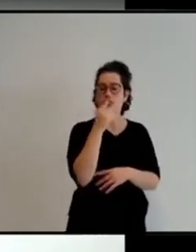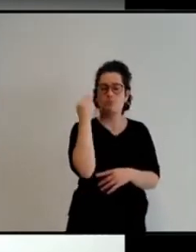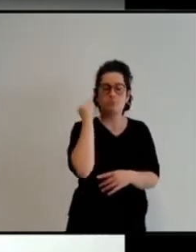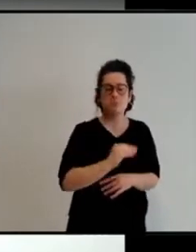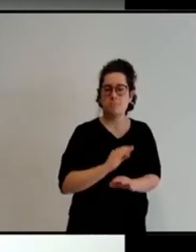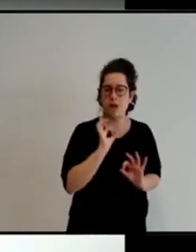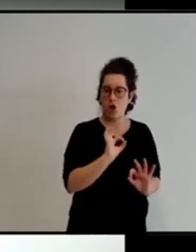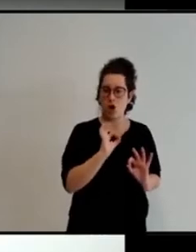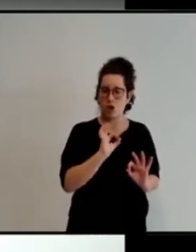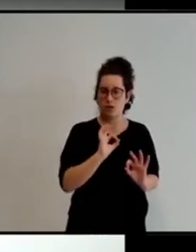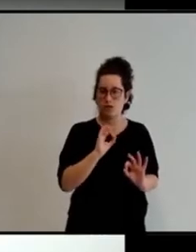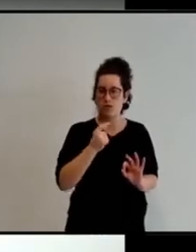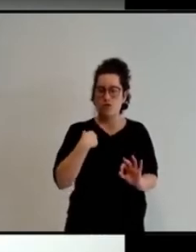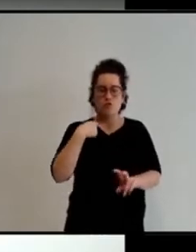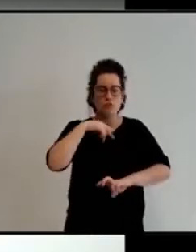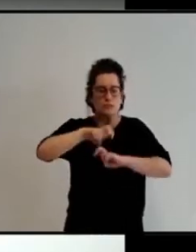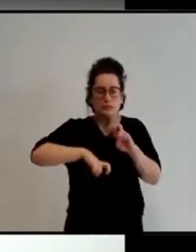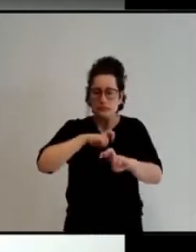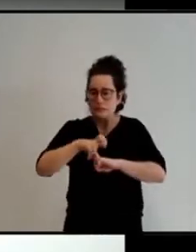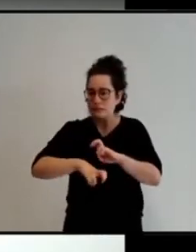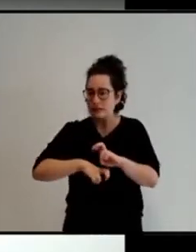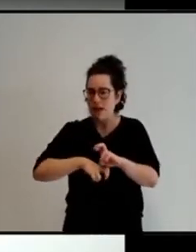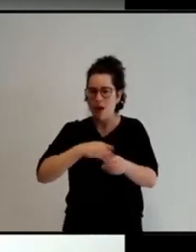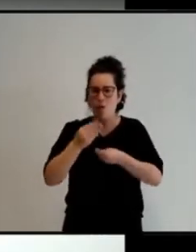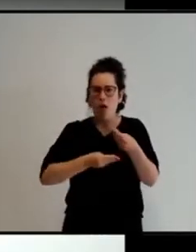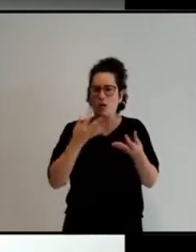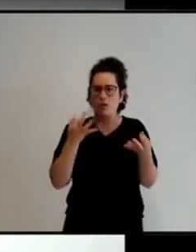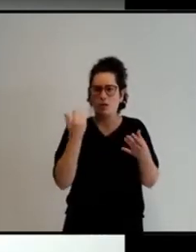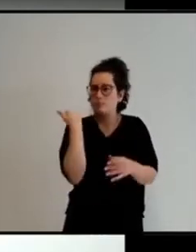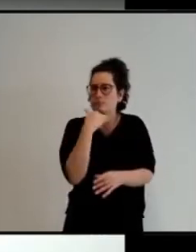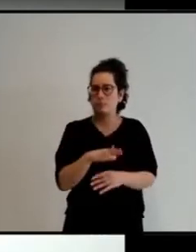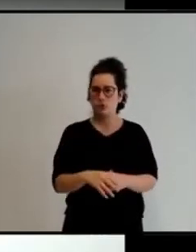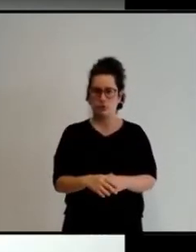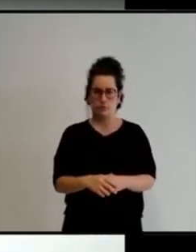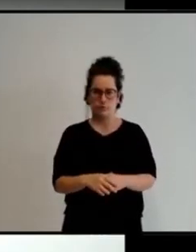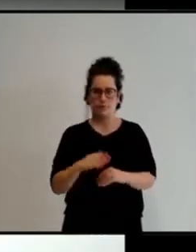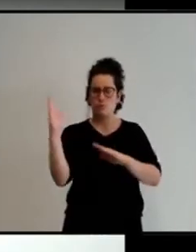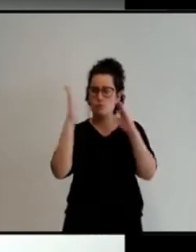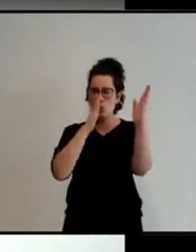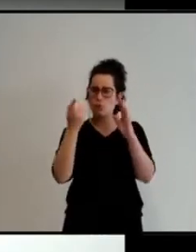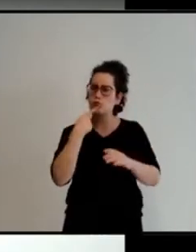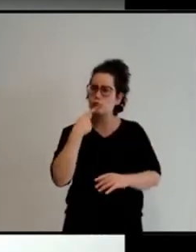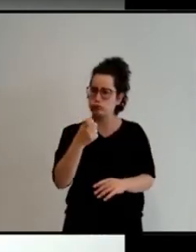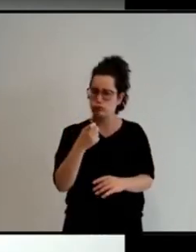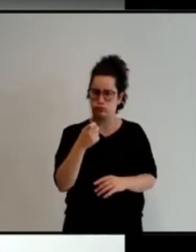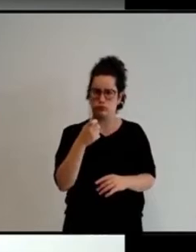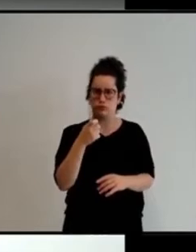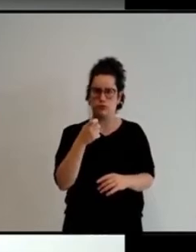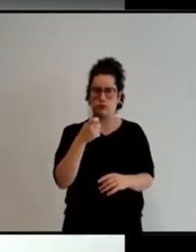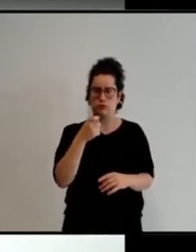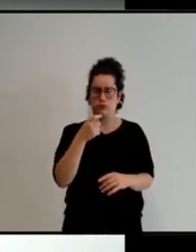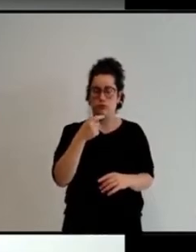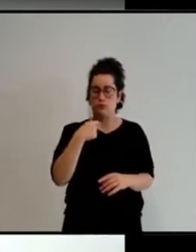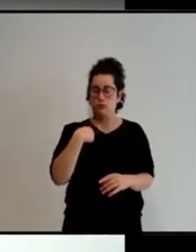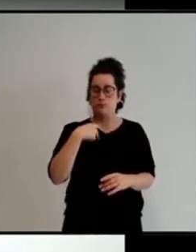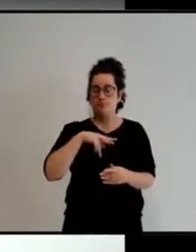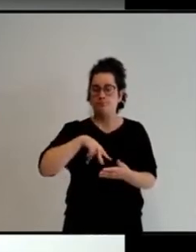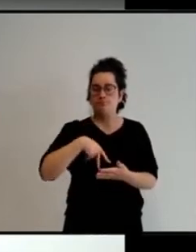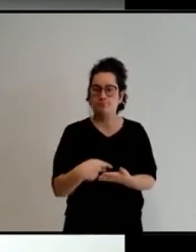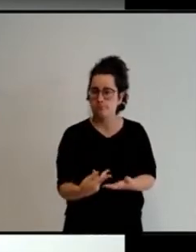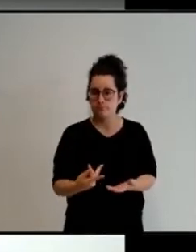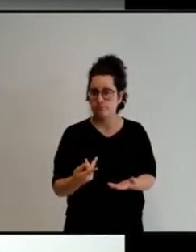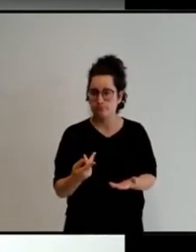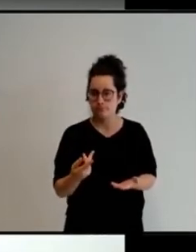sabía qué hacer, dónde buscar. Fueron momentos difíciles los que pasé. Me desplomé, caí, y al verme tan